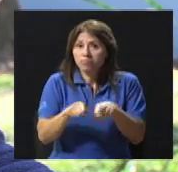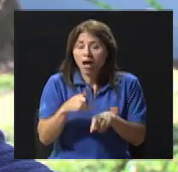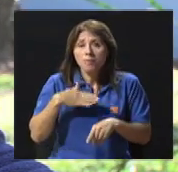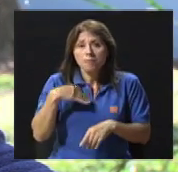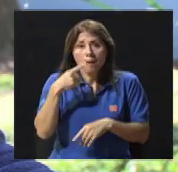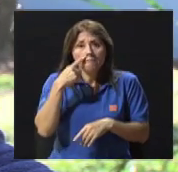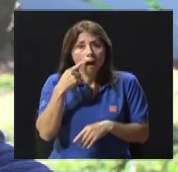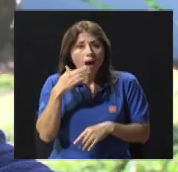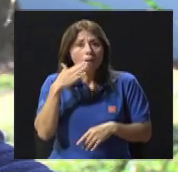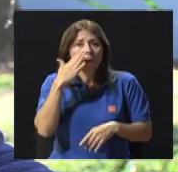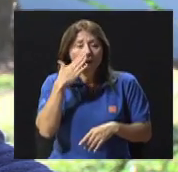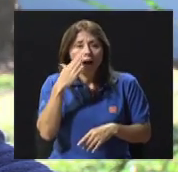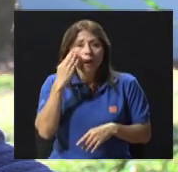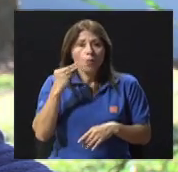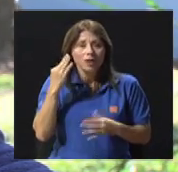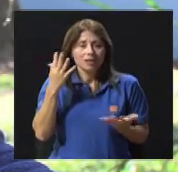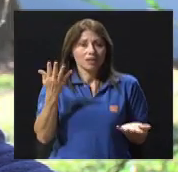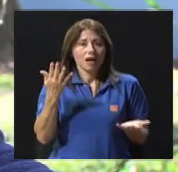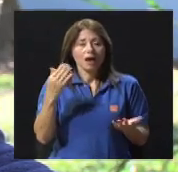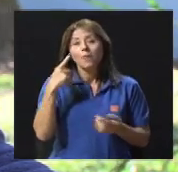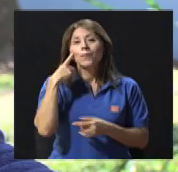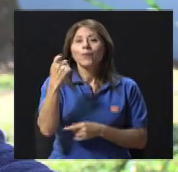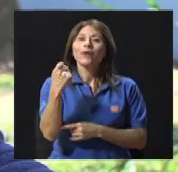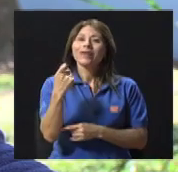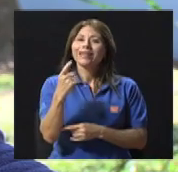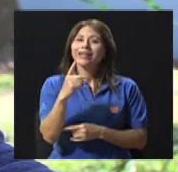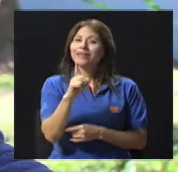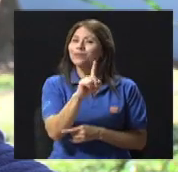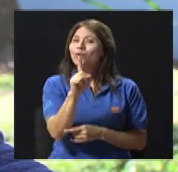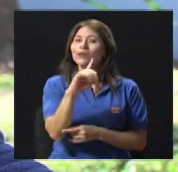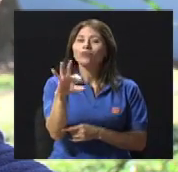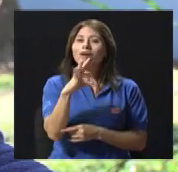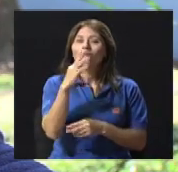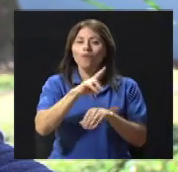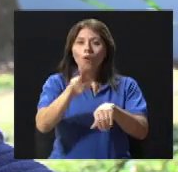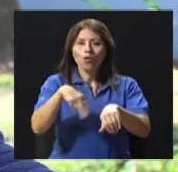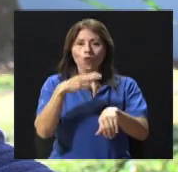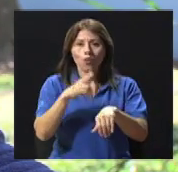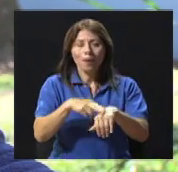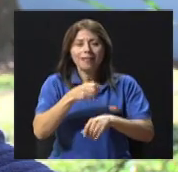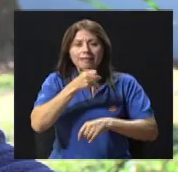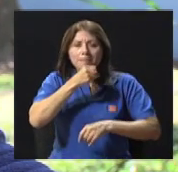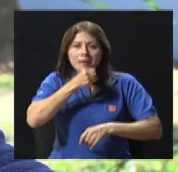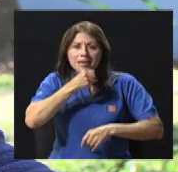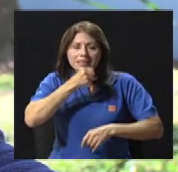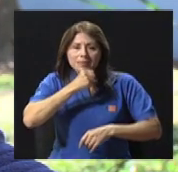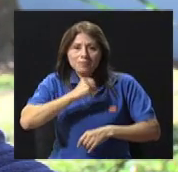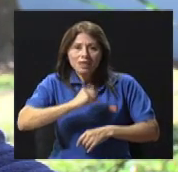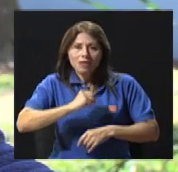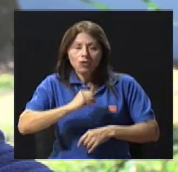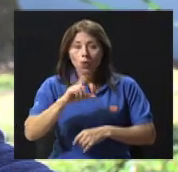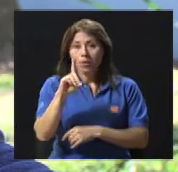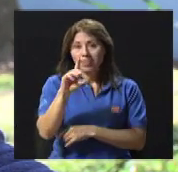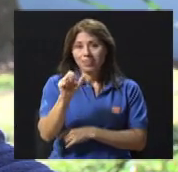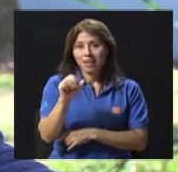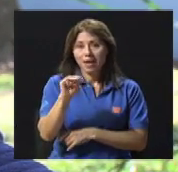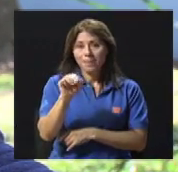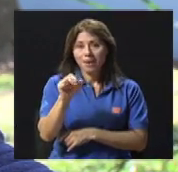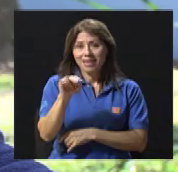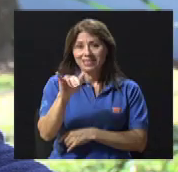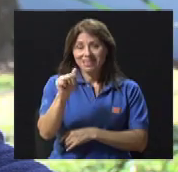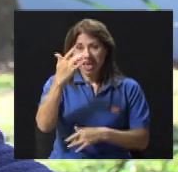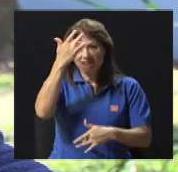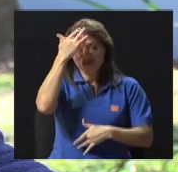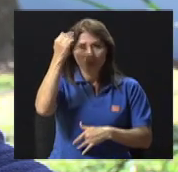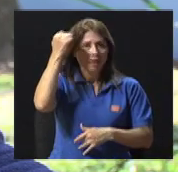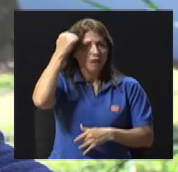mamá, a mi abuelita, porque no es una forma normal de envejecimiento. La demencia no es una forma normal de